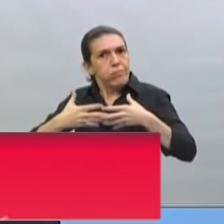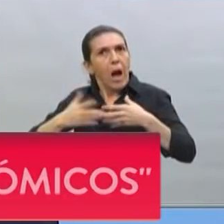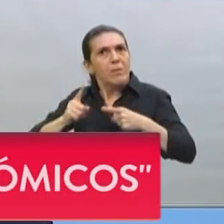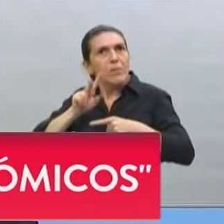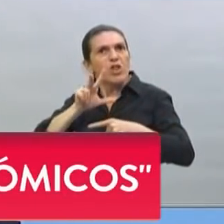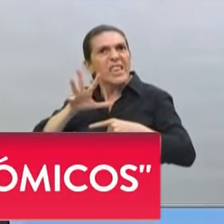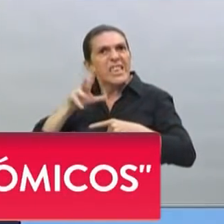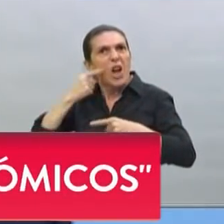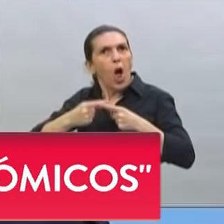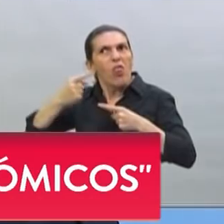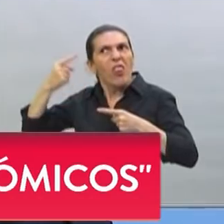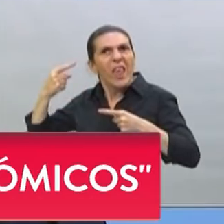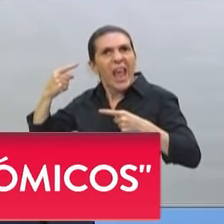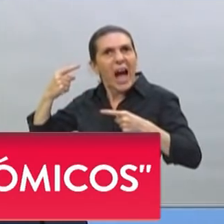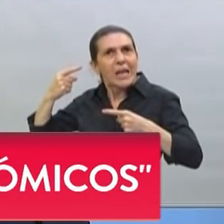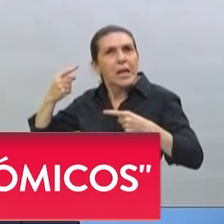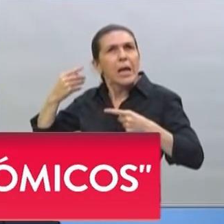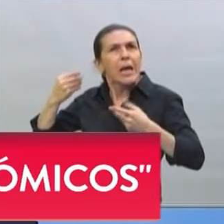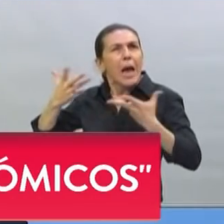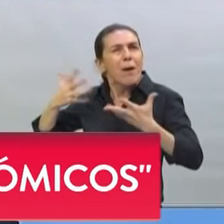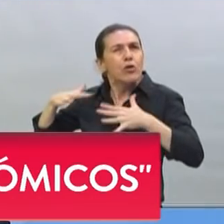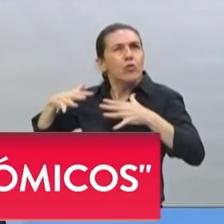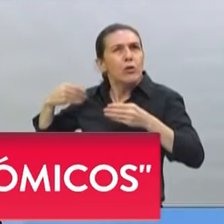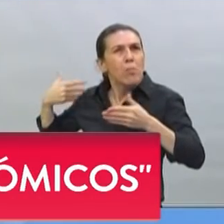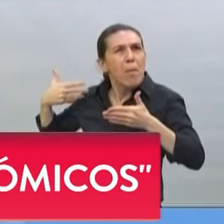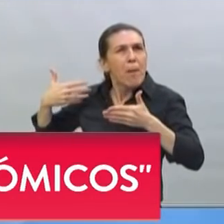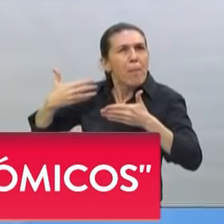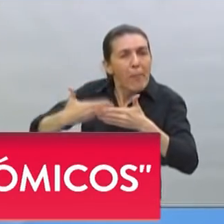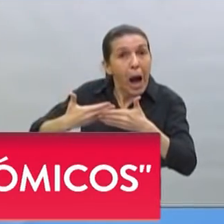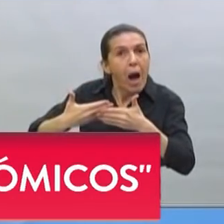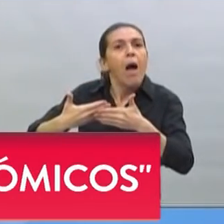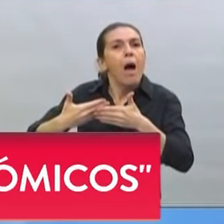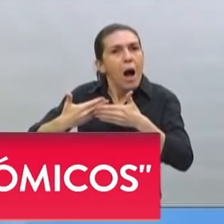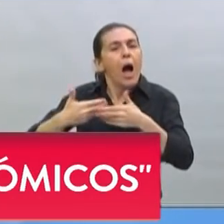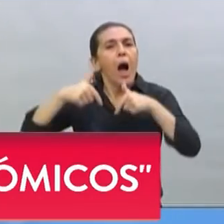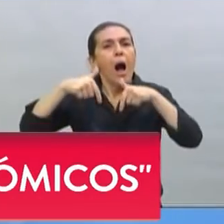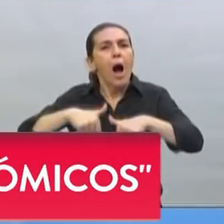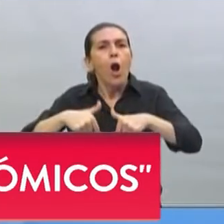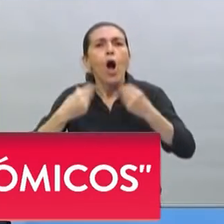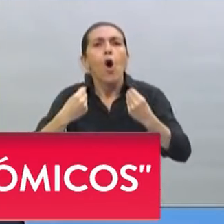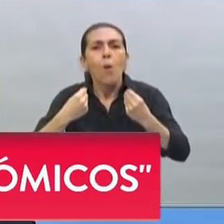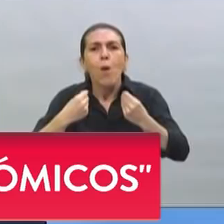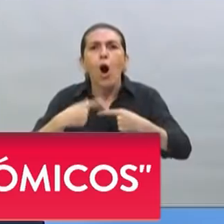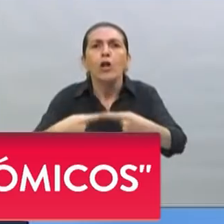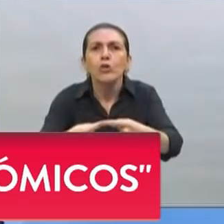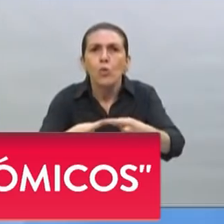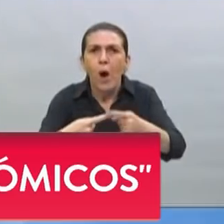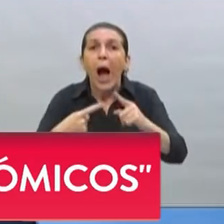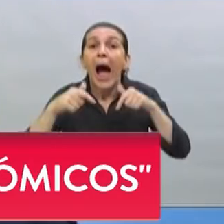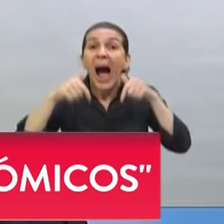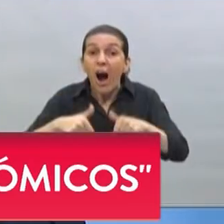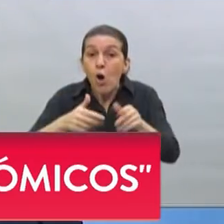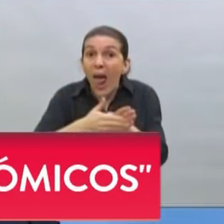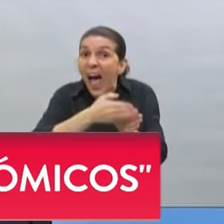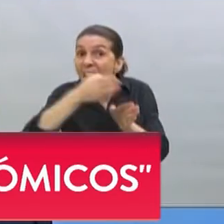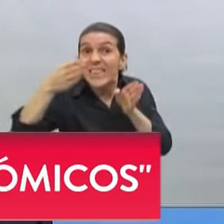días de cuarentena aproximadamente, y viendo cómo podemos actuar. Y estamos ahora en una etapa